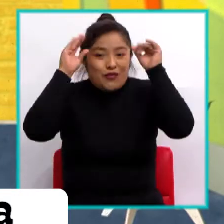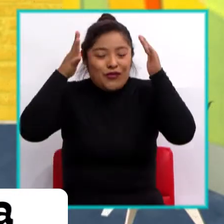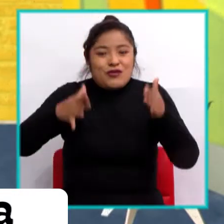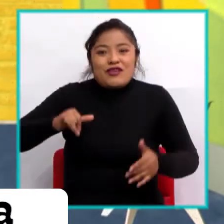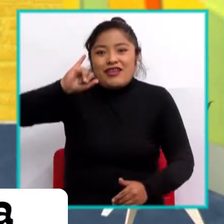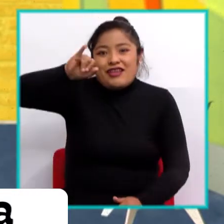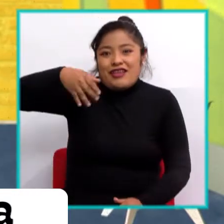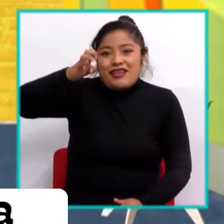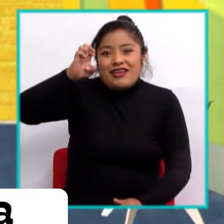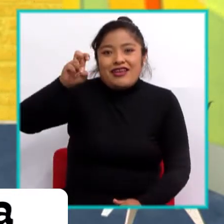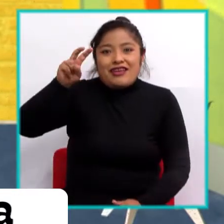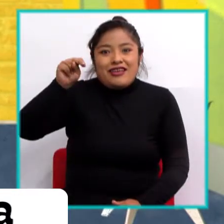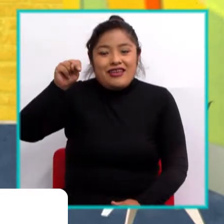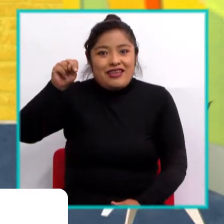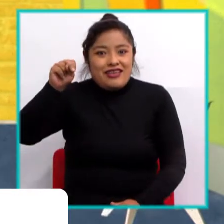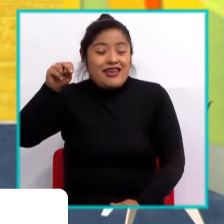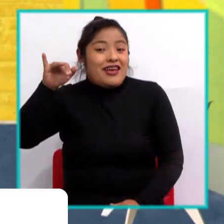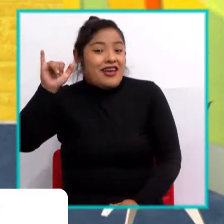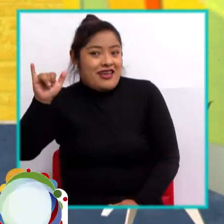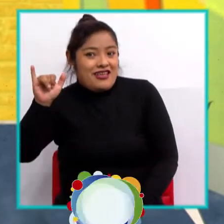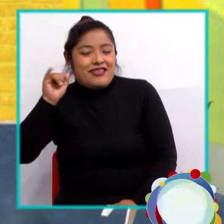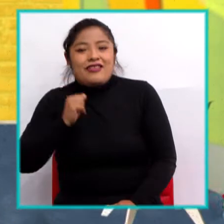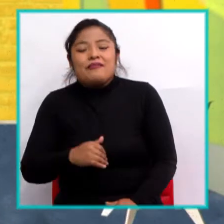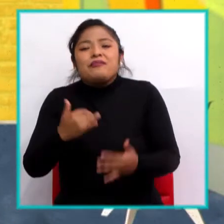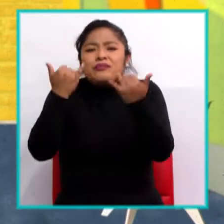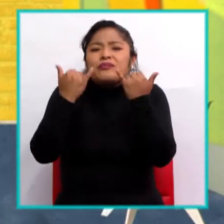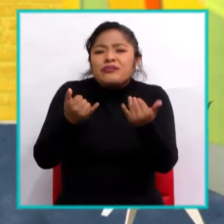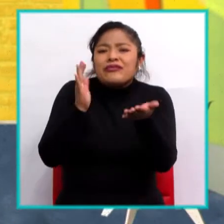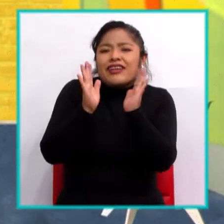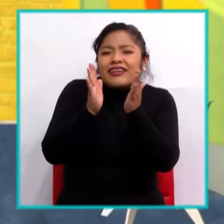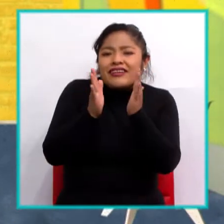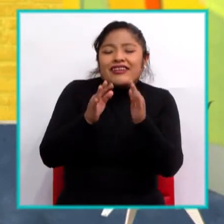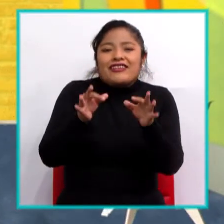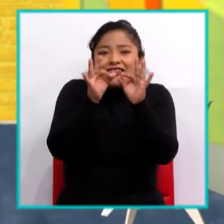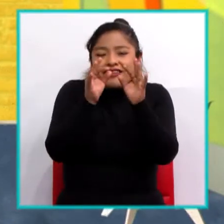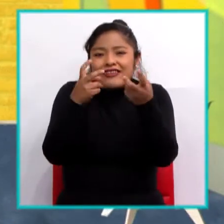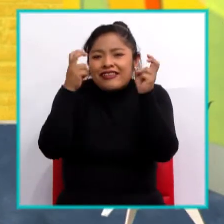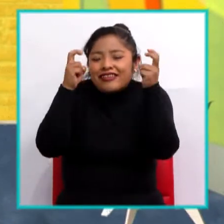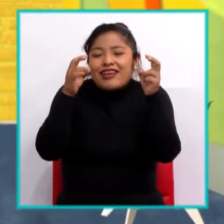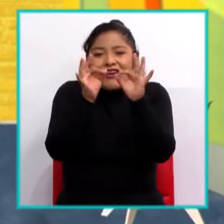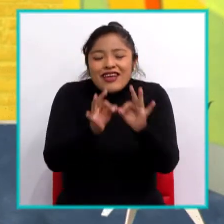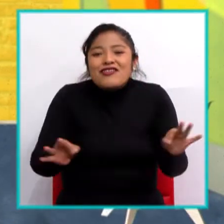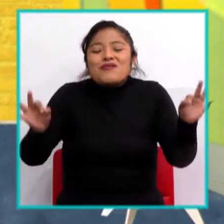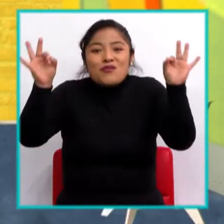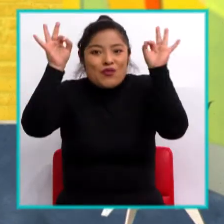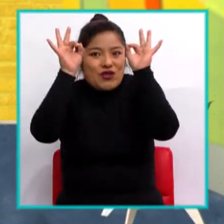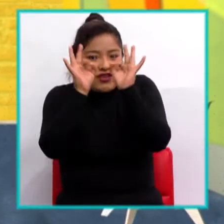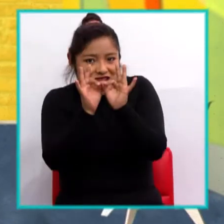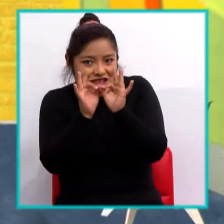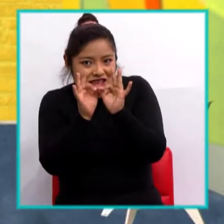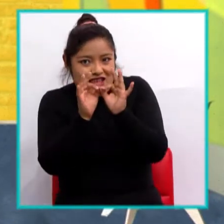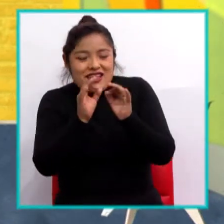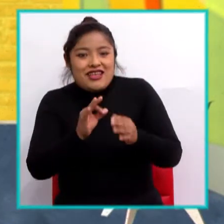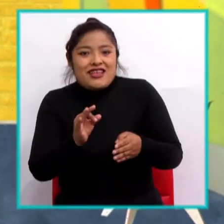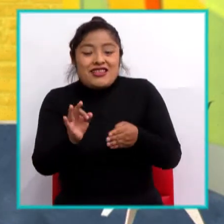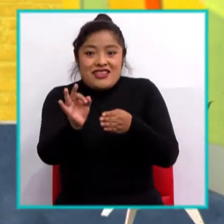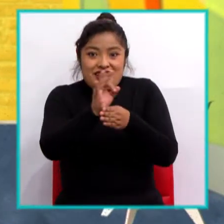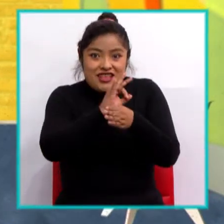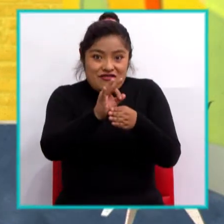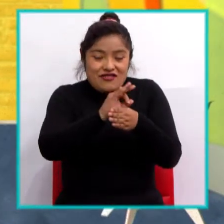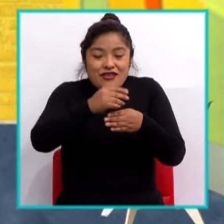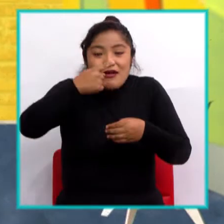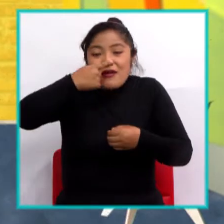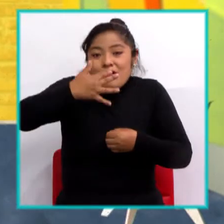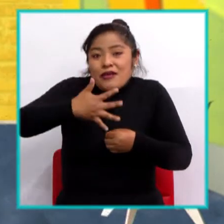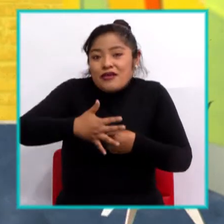Huancacispe. Hoy abordaremos un tema muy importante que son los componentes y las funciones de la sangre,